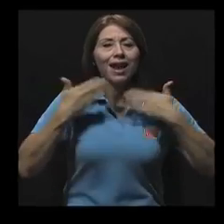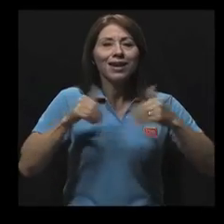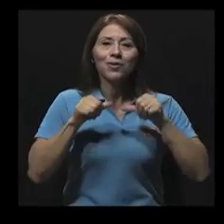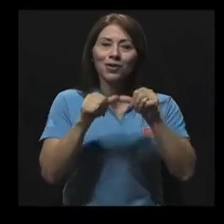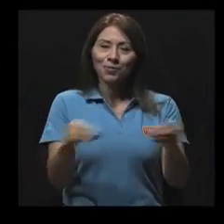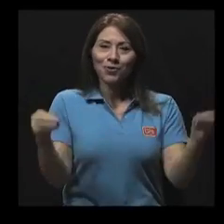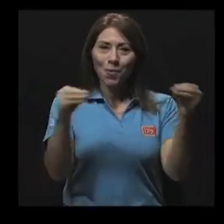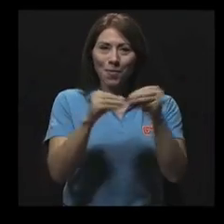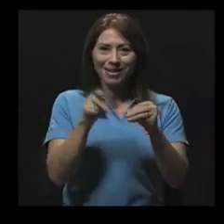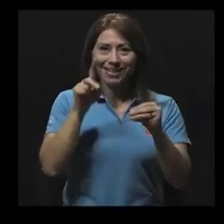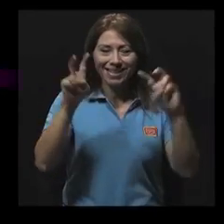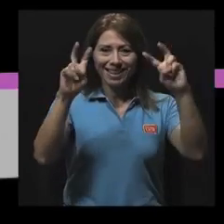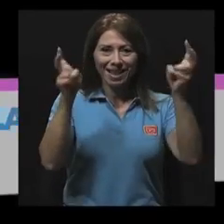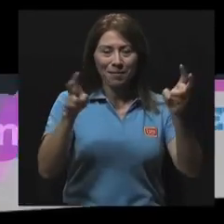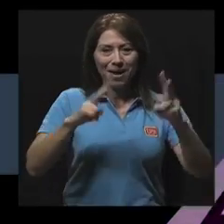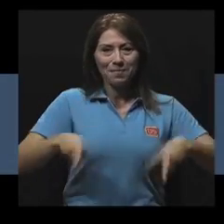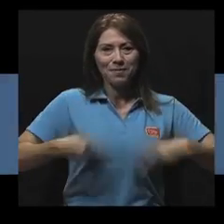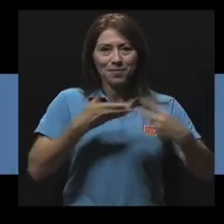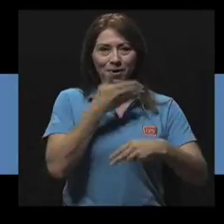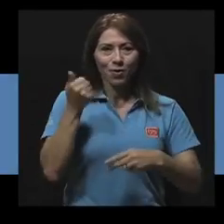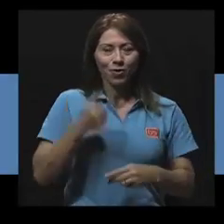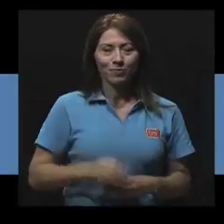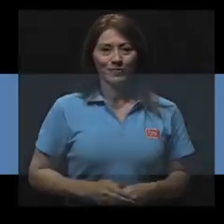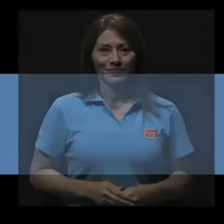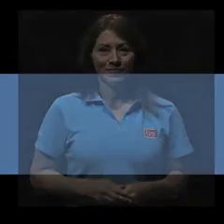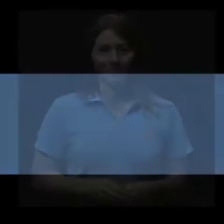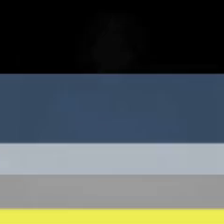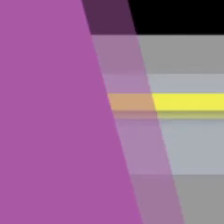Continuemos con más de este tema en Vivir Mejor.